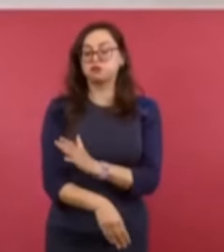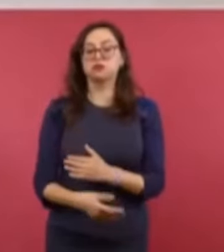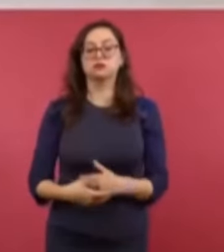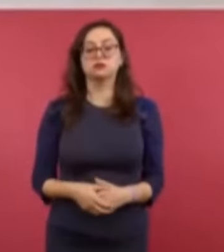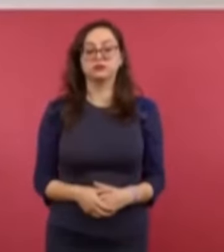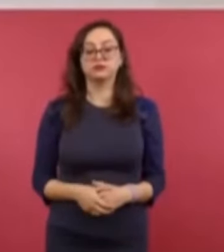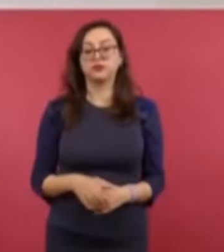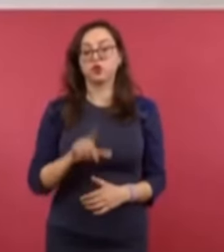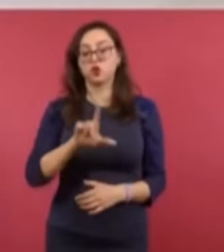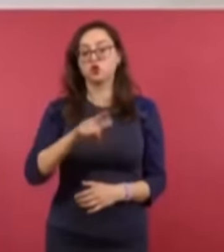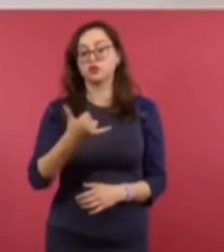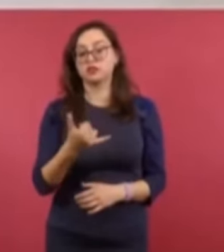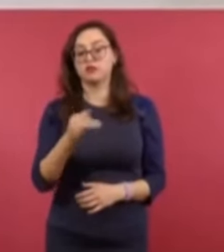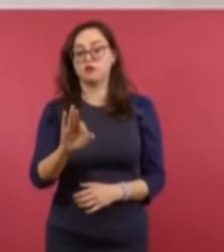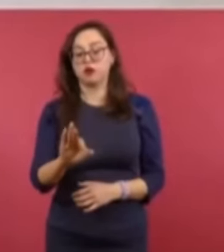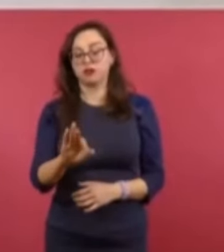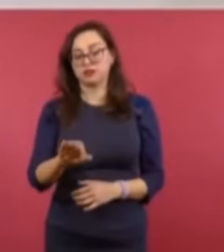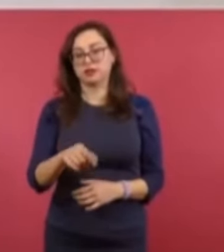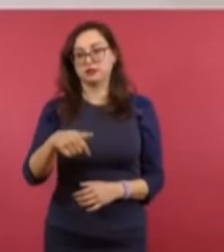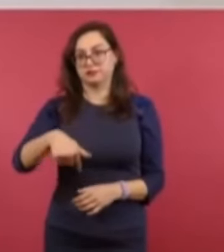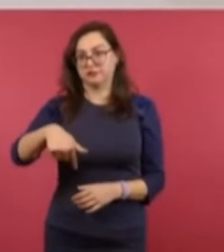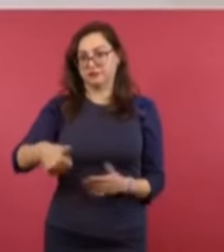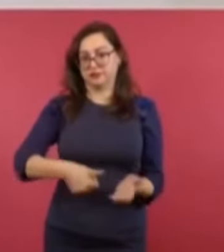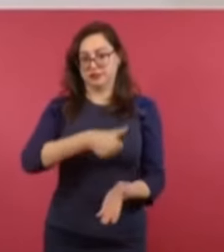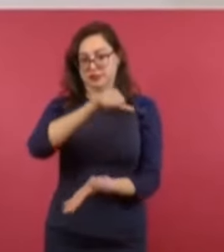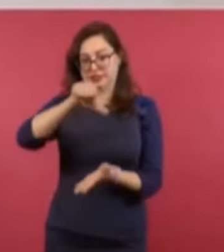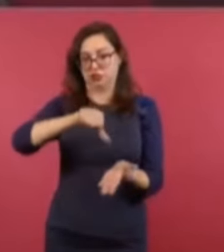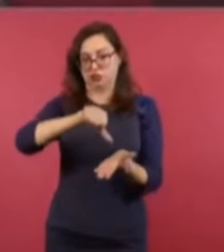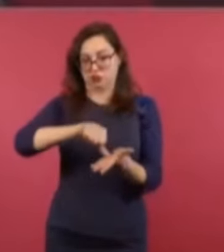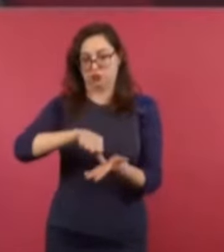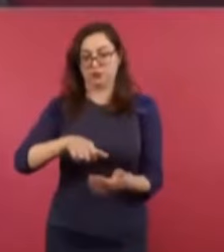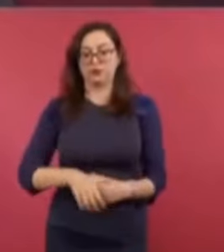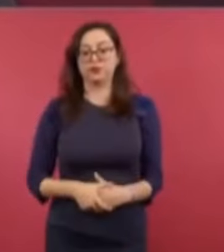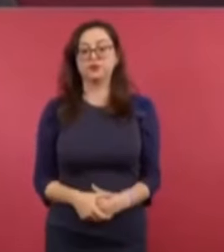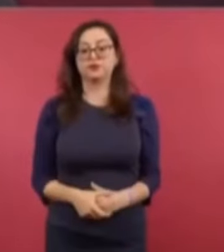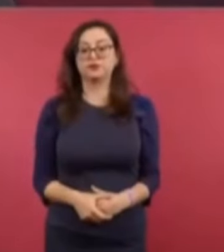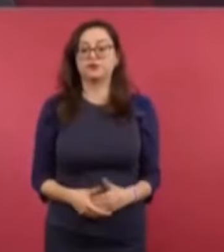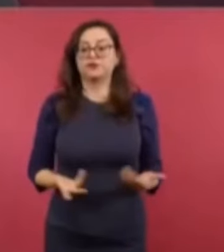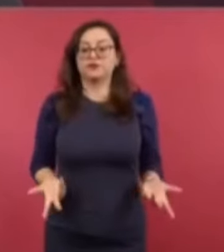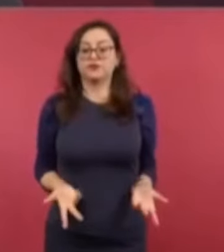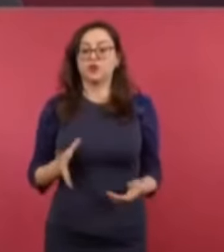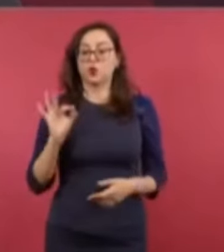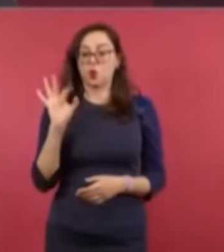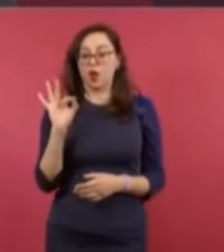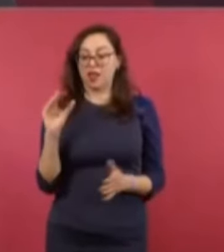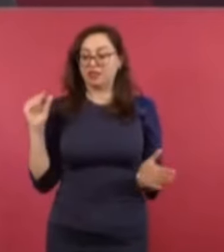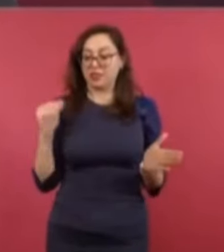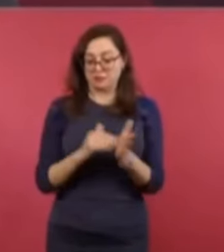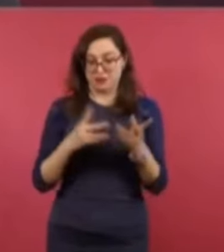Luz y fuerza del centro. Un golpe, despedir 40 mil trabajadores